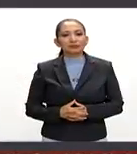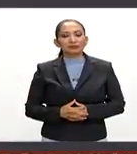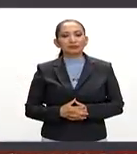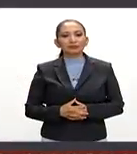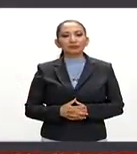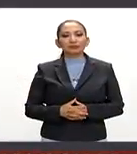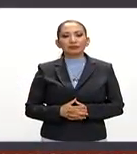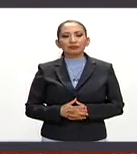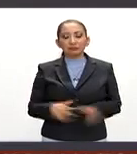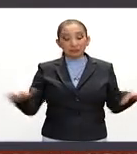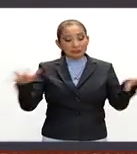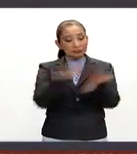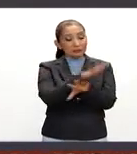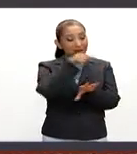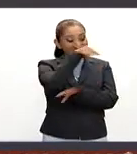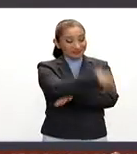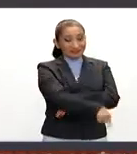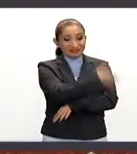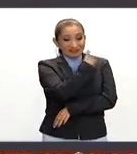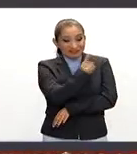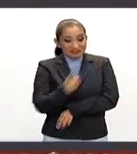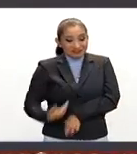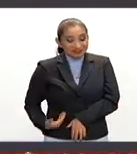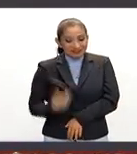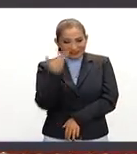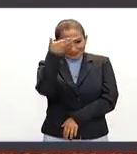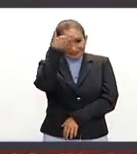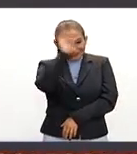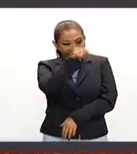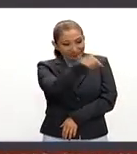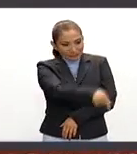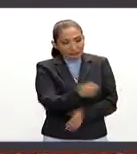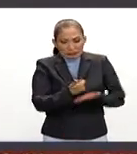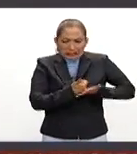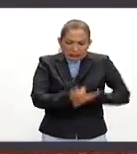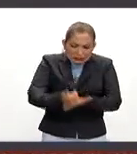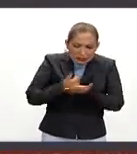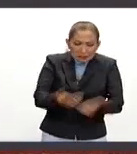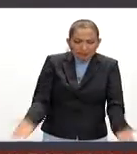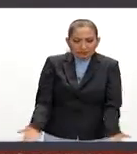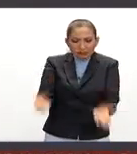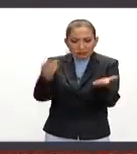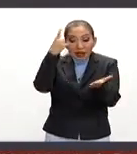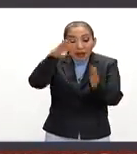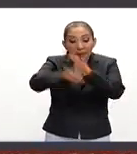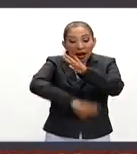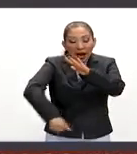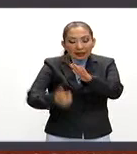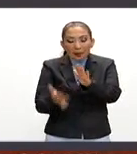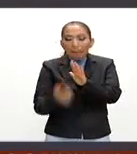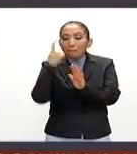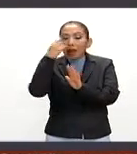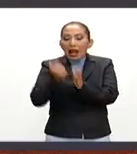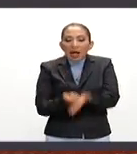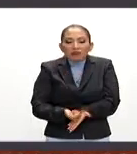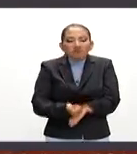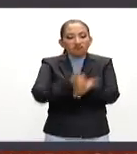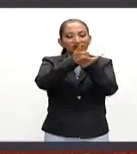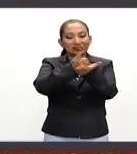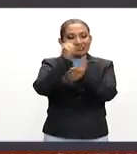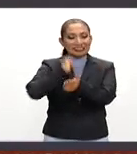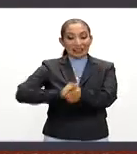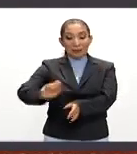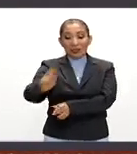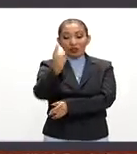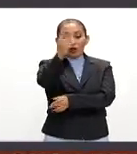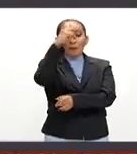Los cambios impulsados por el presidente Peña Nieto han sentado las bases para construir en el siglo XXI